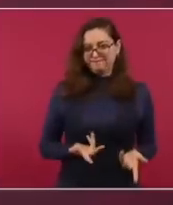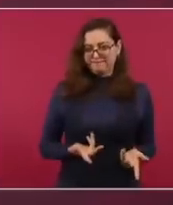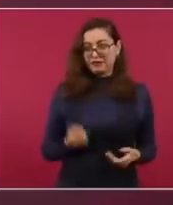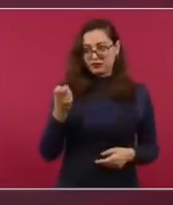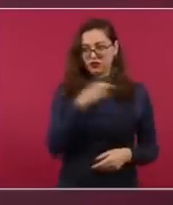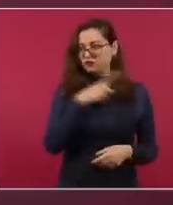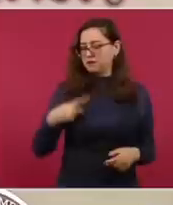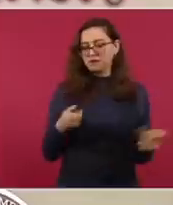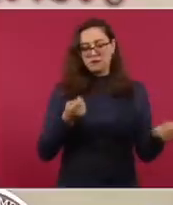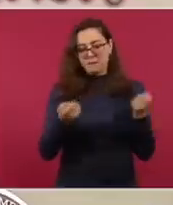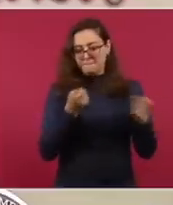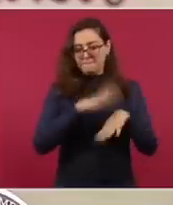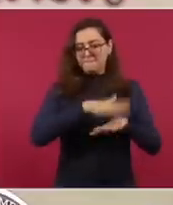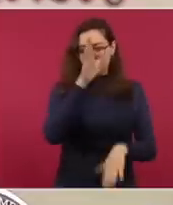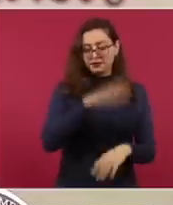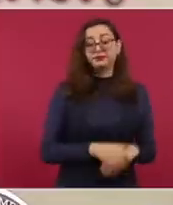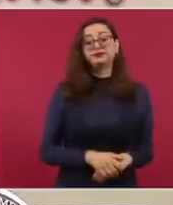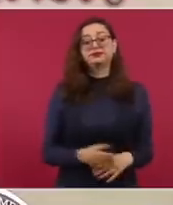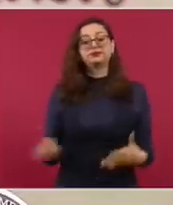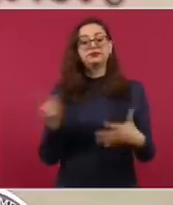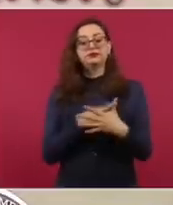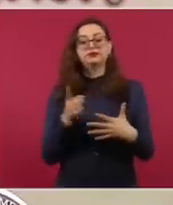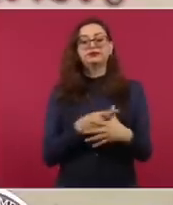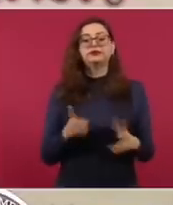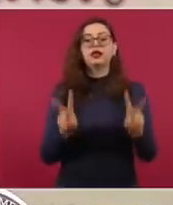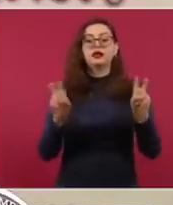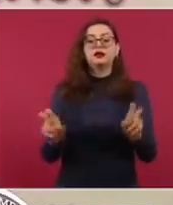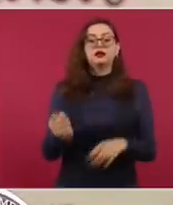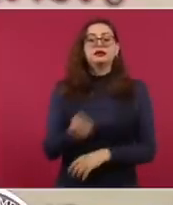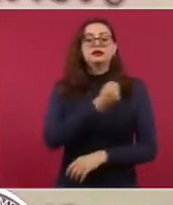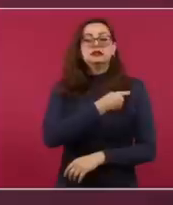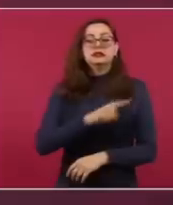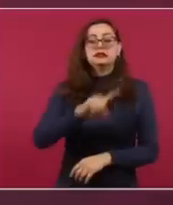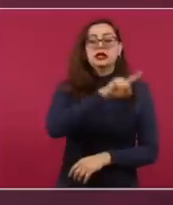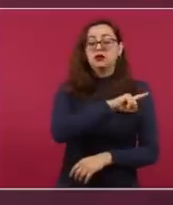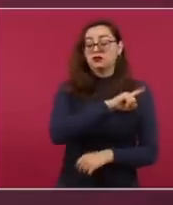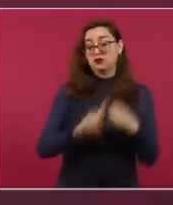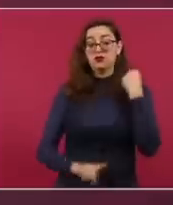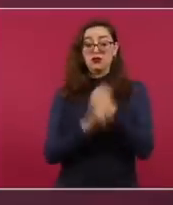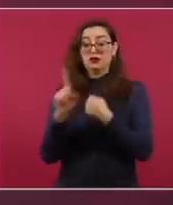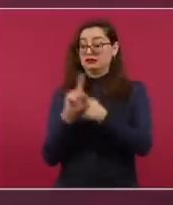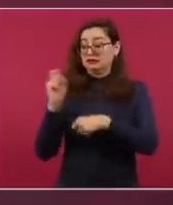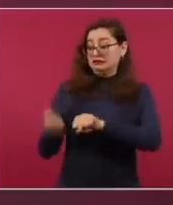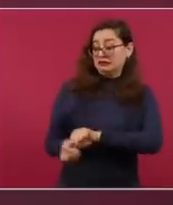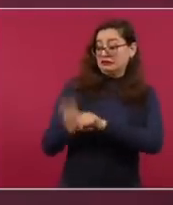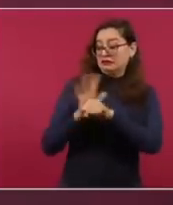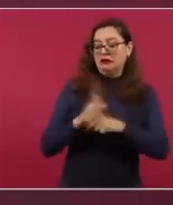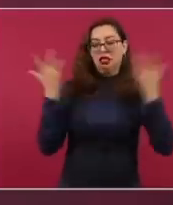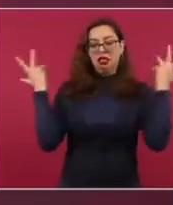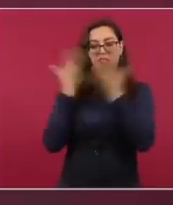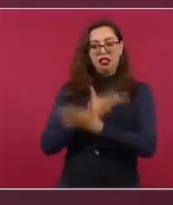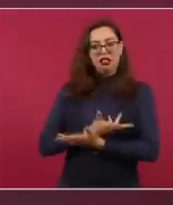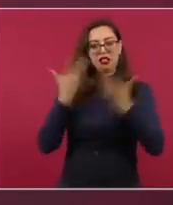cual todavía no salimos. Hay un grupo de trabajo de seguridad sanitaria que se estableció por acuerdo de los tres mandatarios y tienen la encomienda de